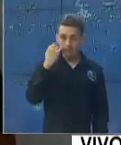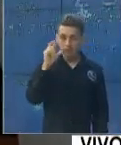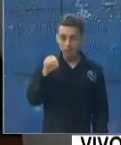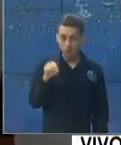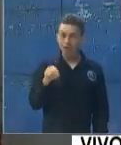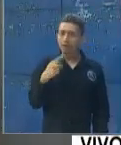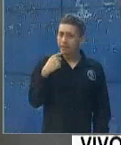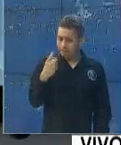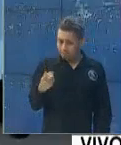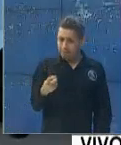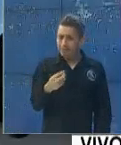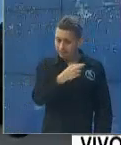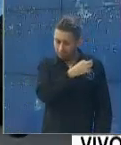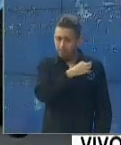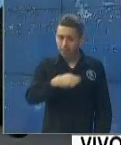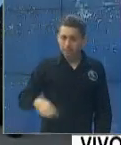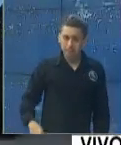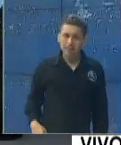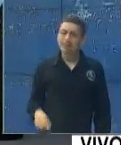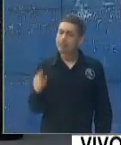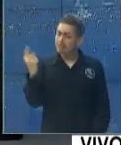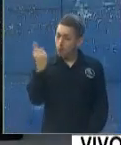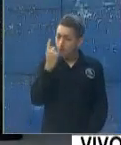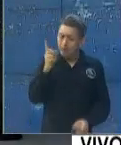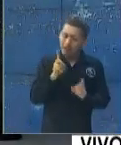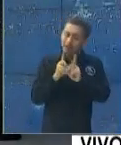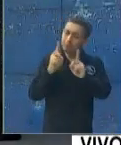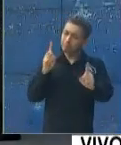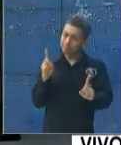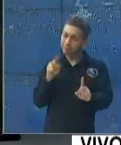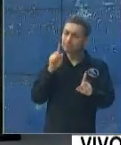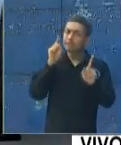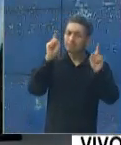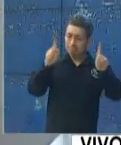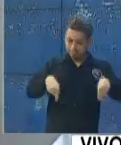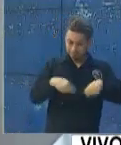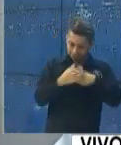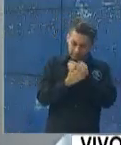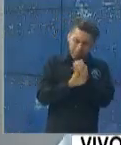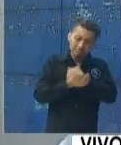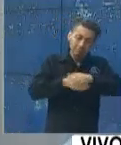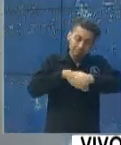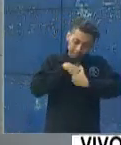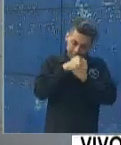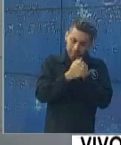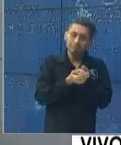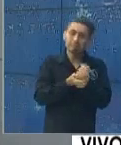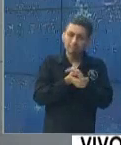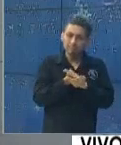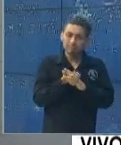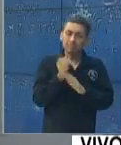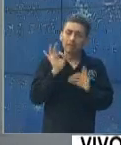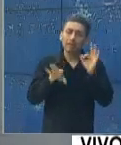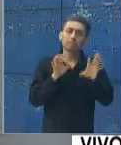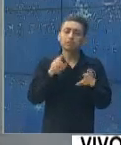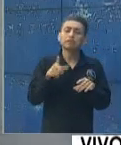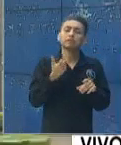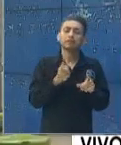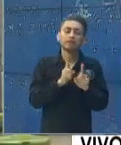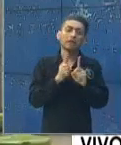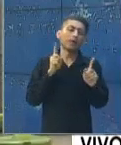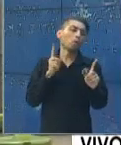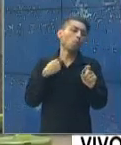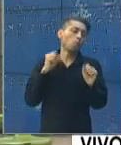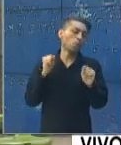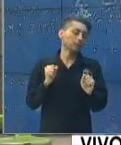presidente, el distanciamiento social, el lavado de las manos, más que importante. A veces el distanciamiento social es más